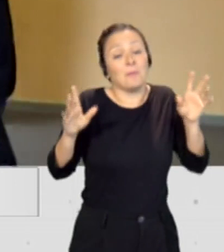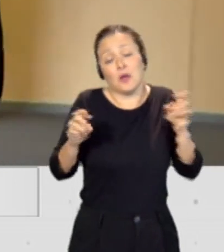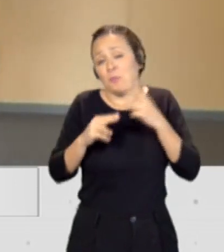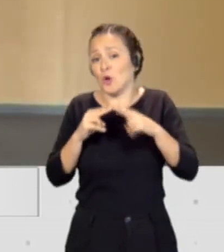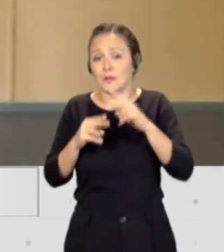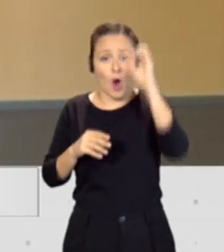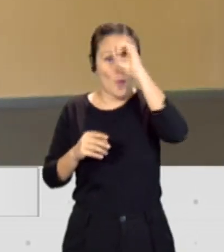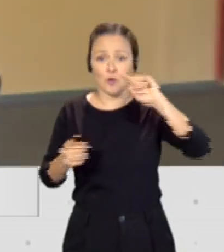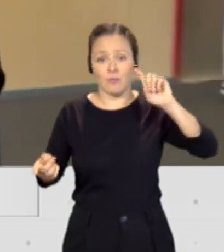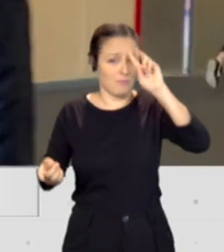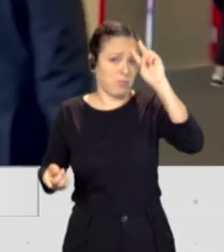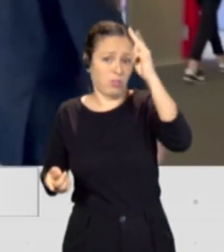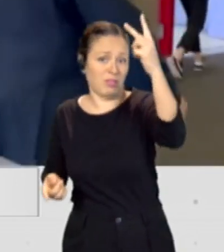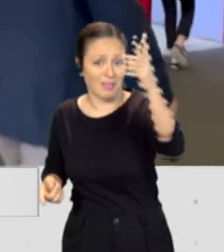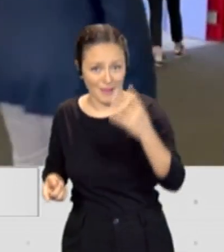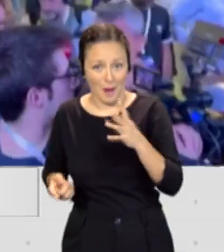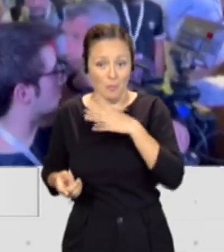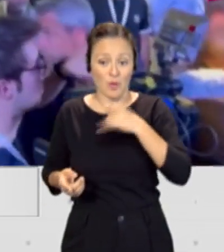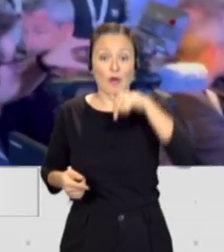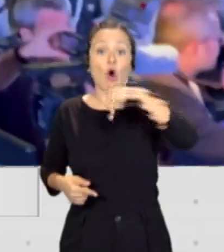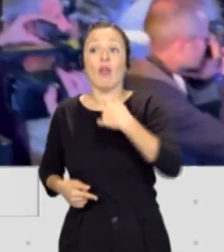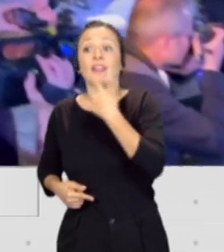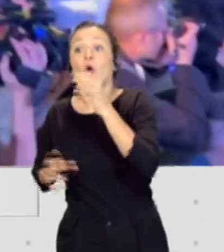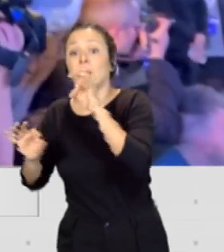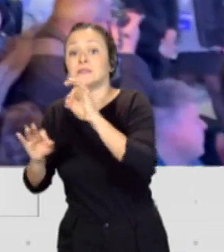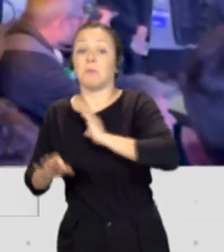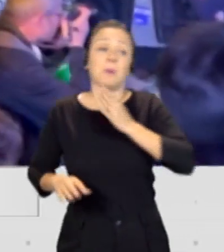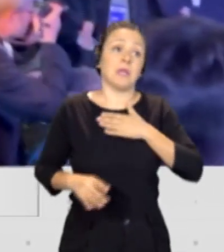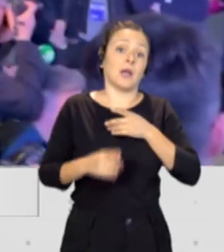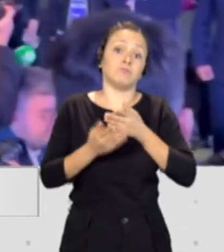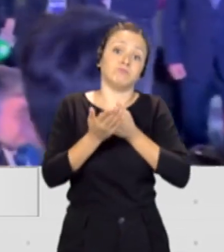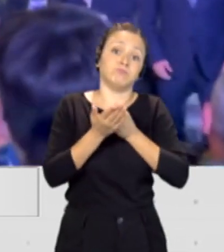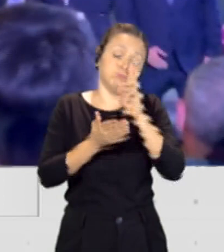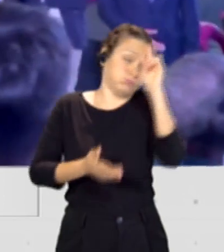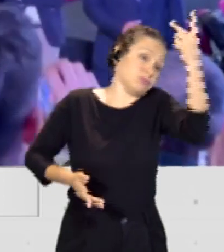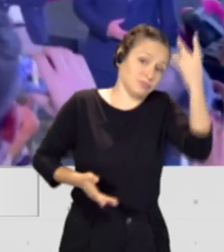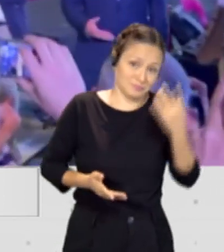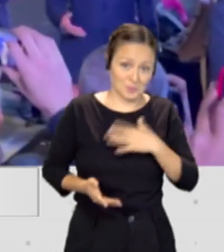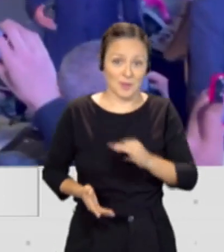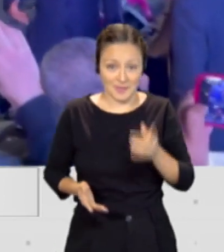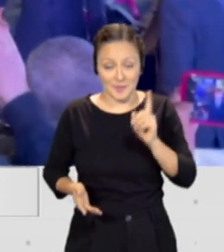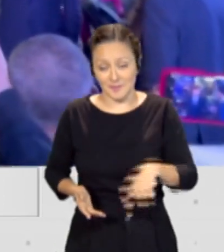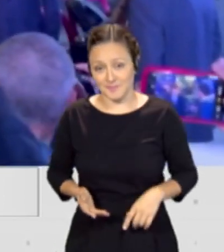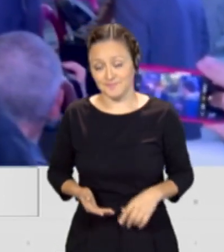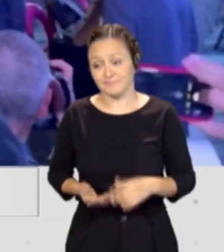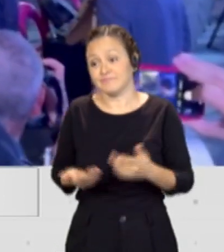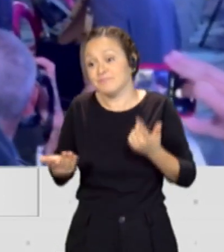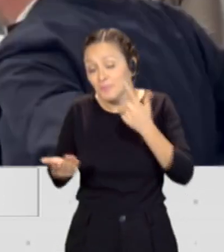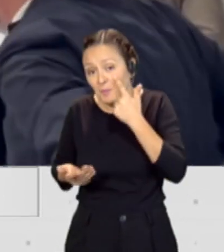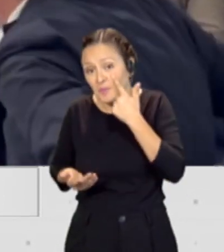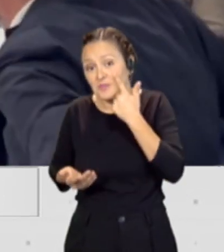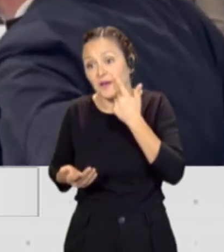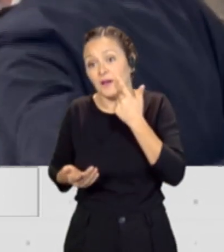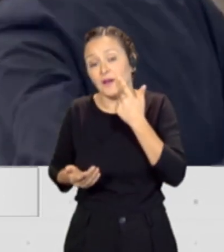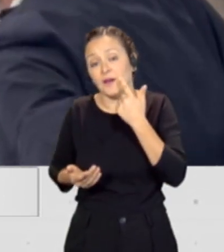política. Lo que hoy puede ser una cosa, pues mañana puede parecer otra. Vamos a ver también el apunte y la